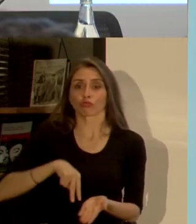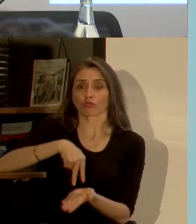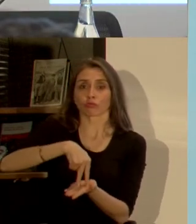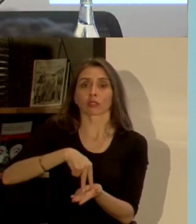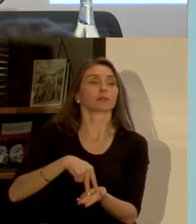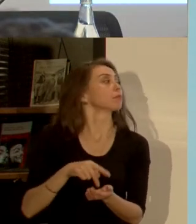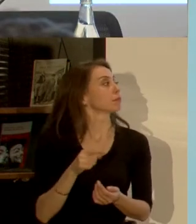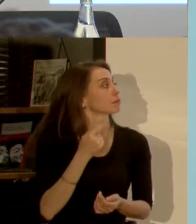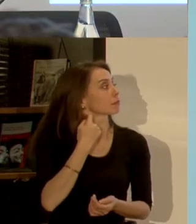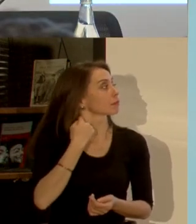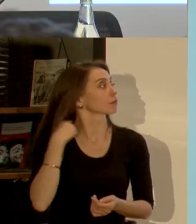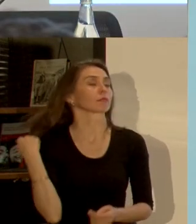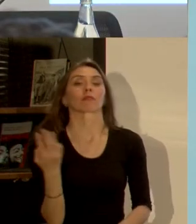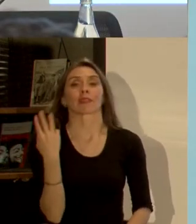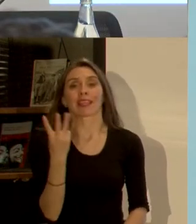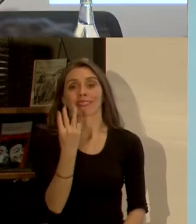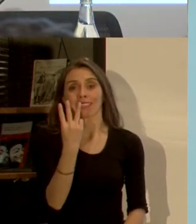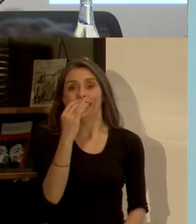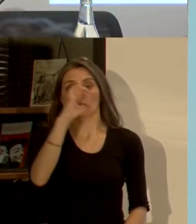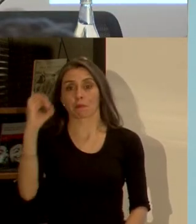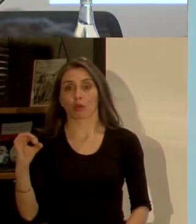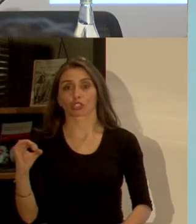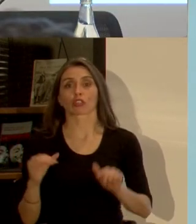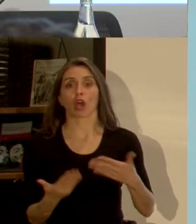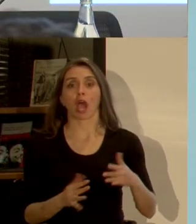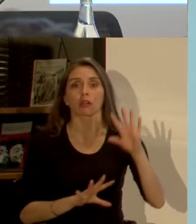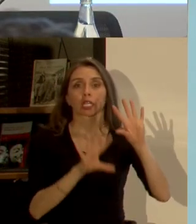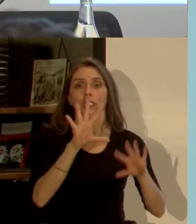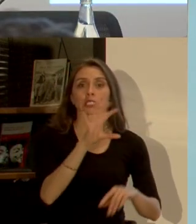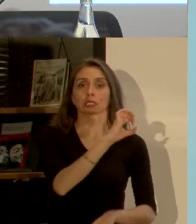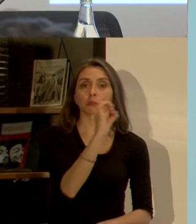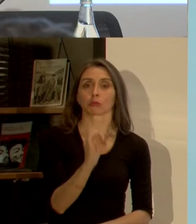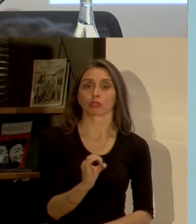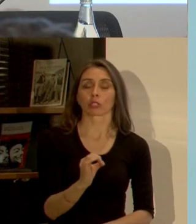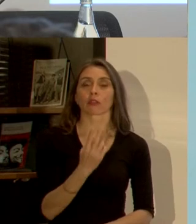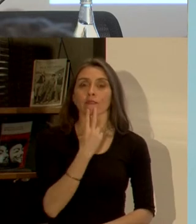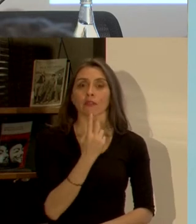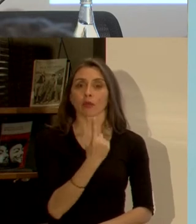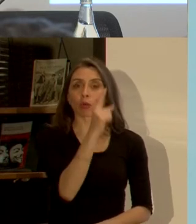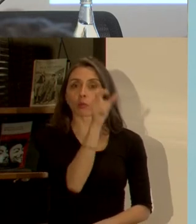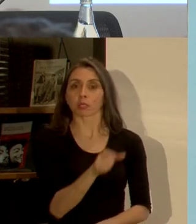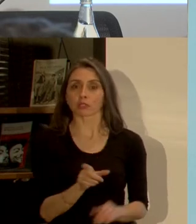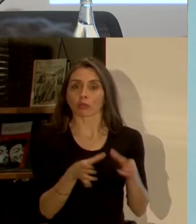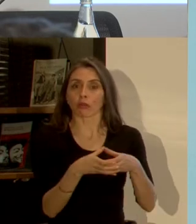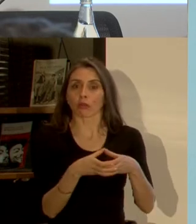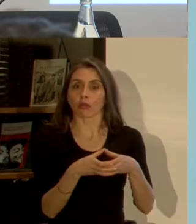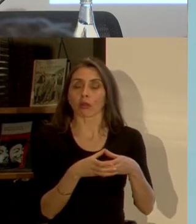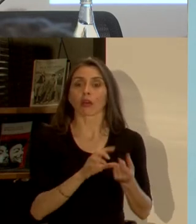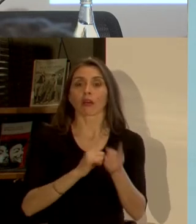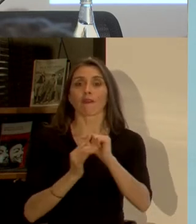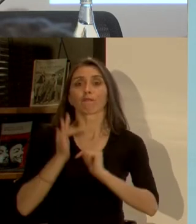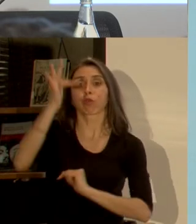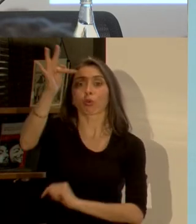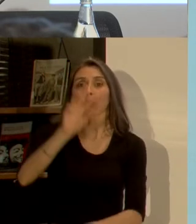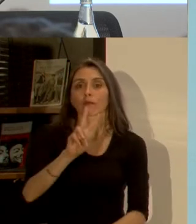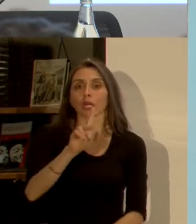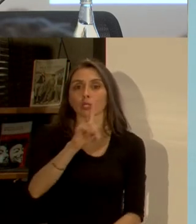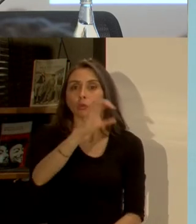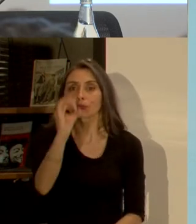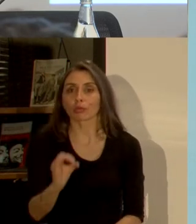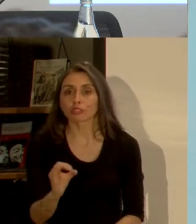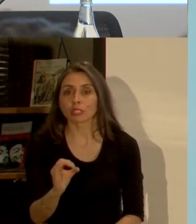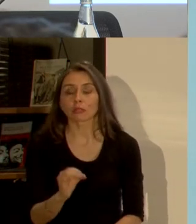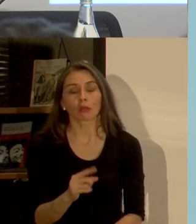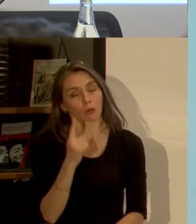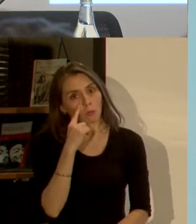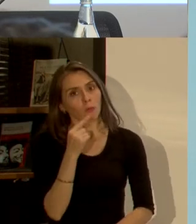que bajan de un 13 a un 15% y la previsión es que suben perdón que lleguen a 21% pero esto